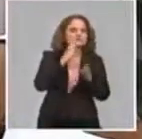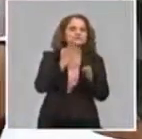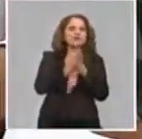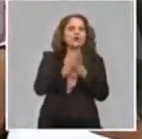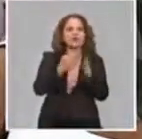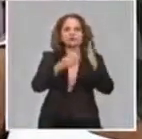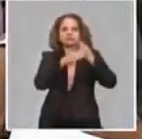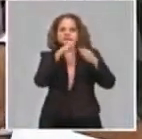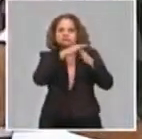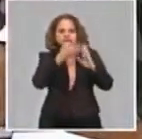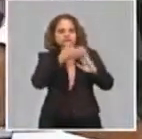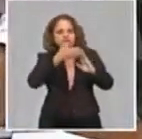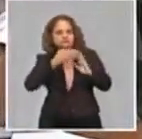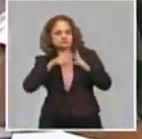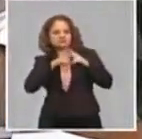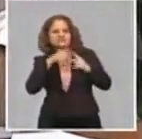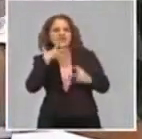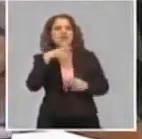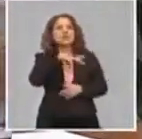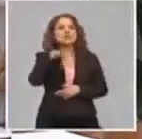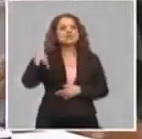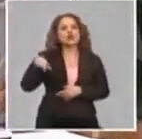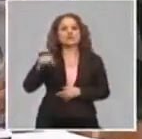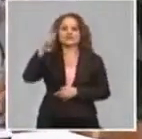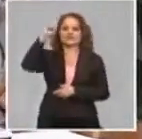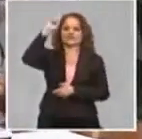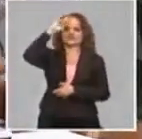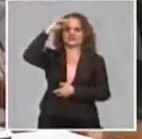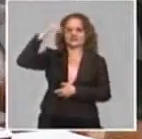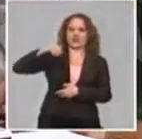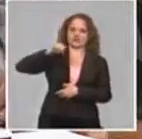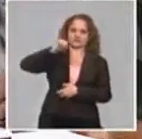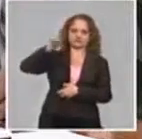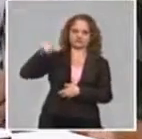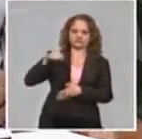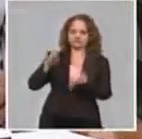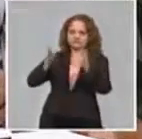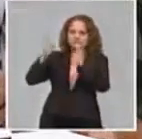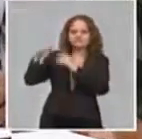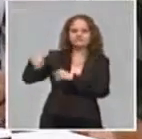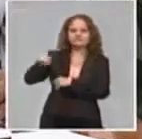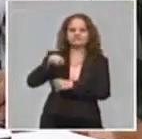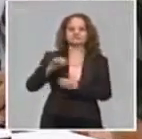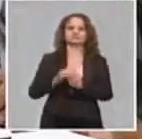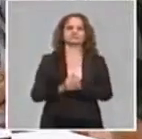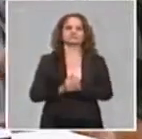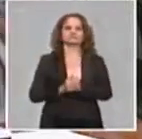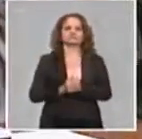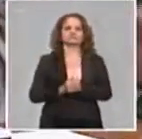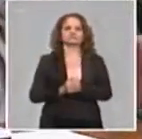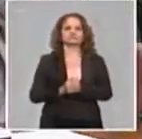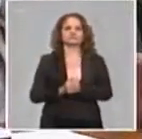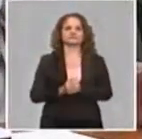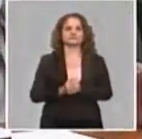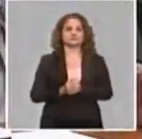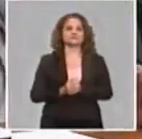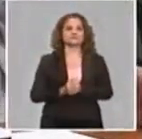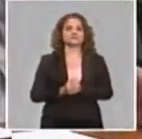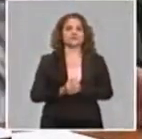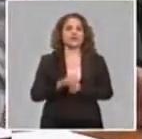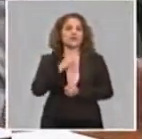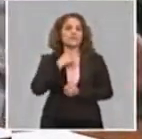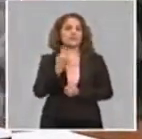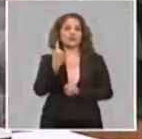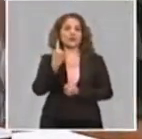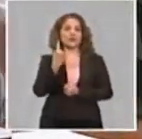salud lo hemos llevado sobre todo al mantenimiento en todos los frentes. Inclusive empezamos trabajando en ciertos